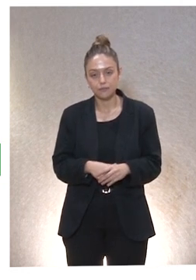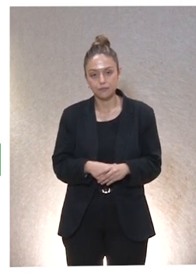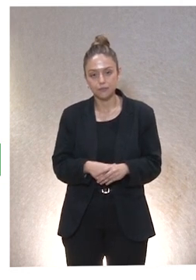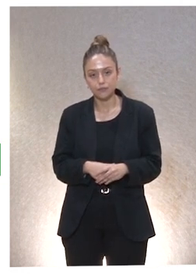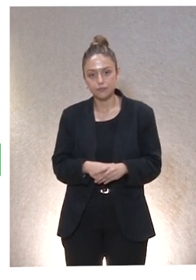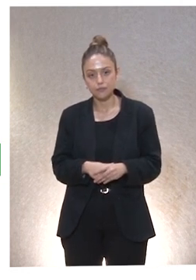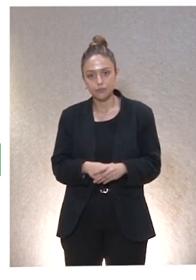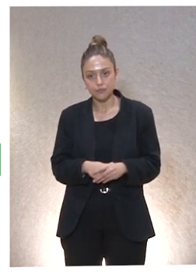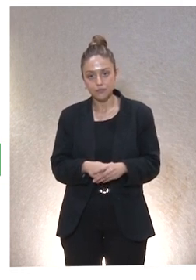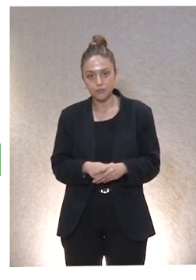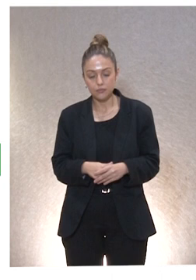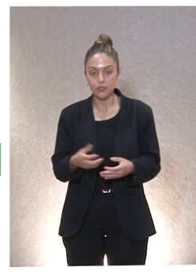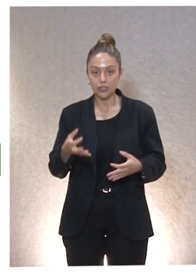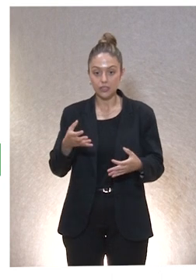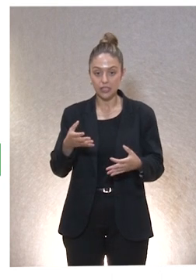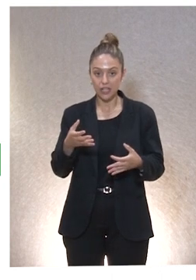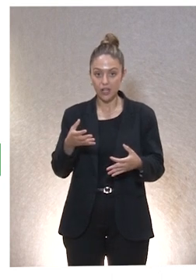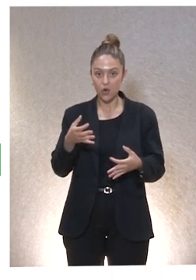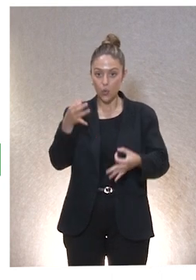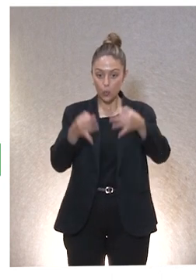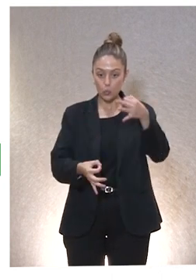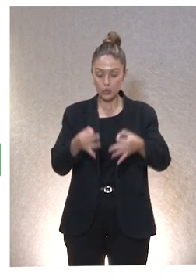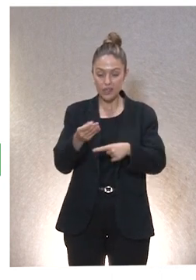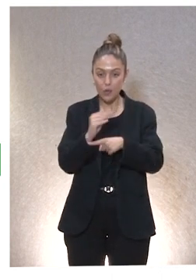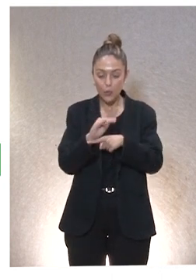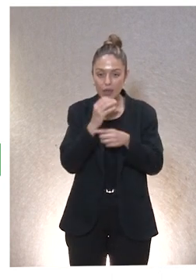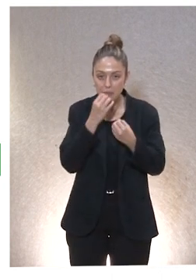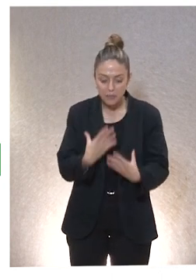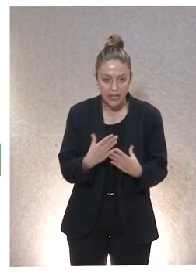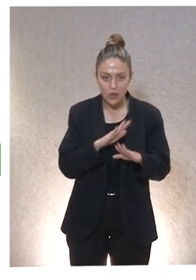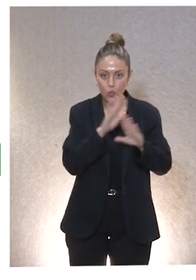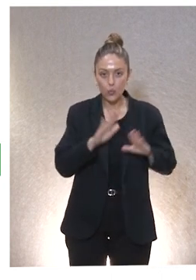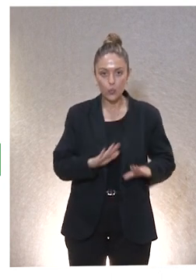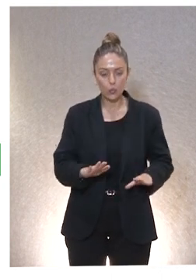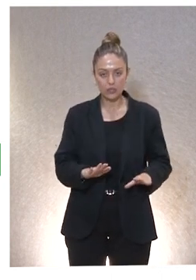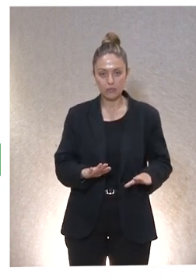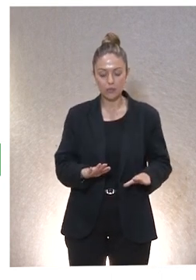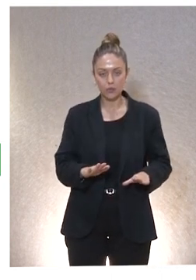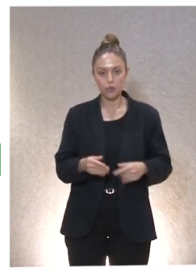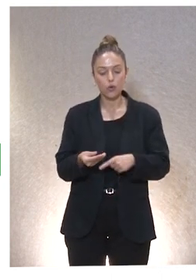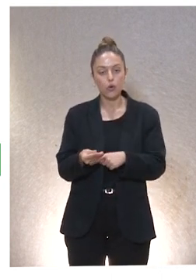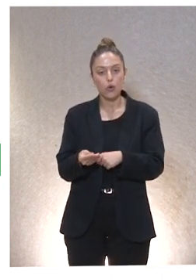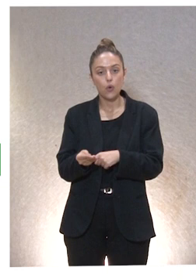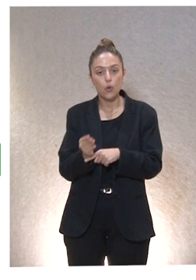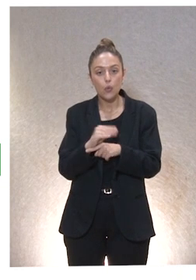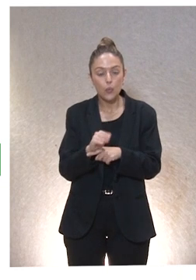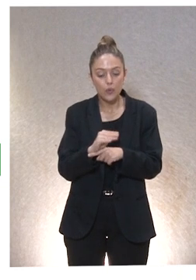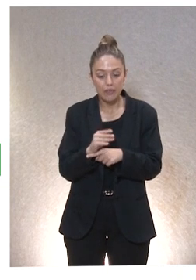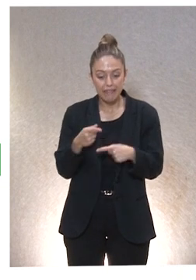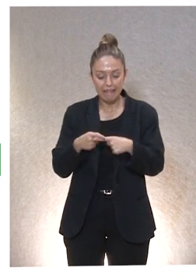Y apunte sobre la justicia en el cuidar bien y a cabo. El cuidar bien no solamente es de las relaciones interpersonales.